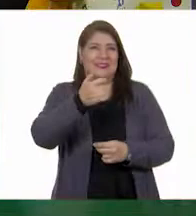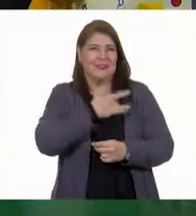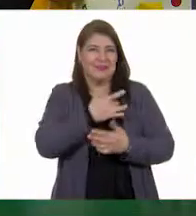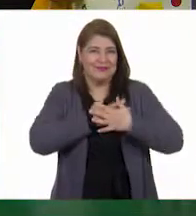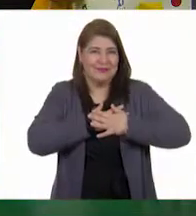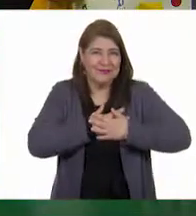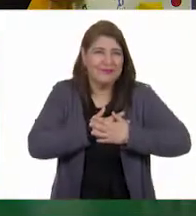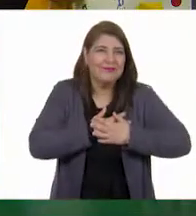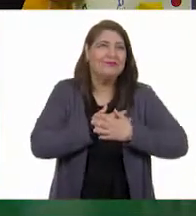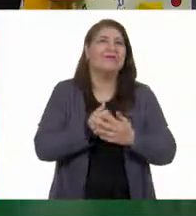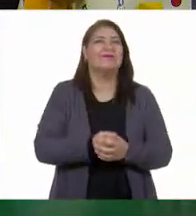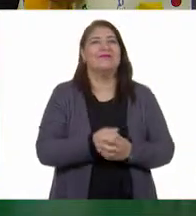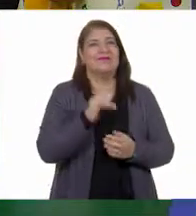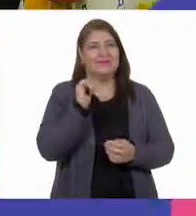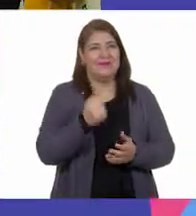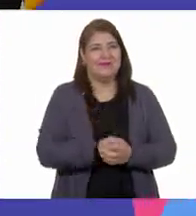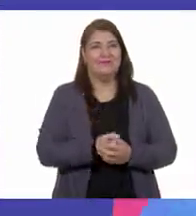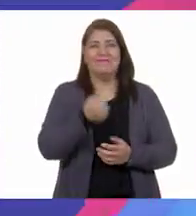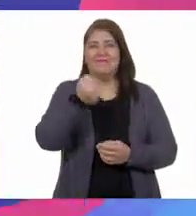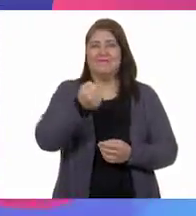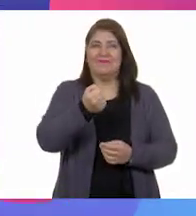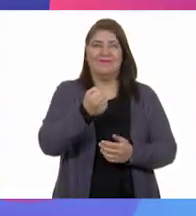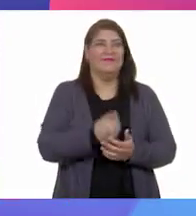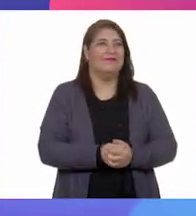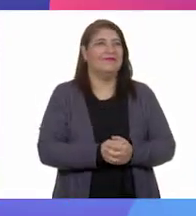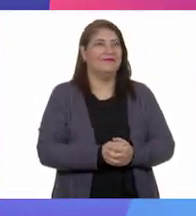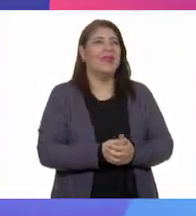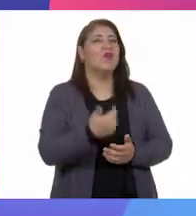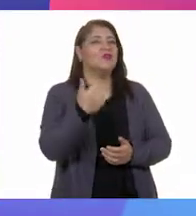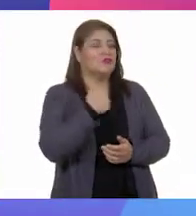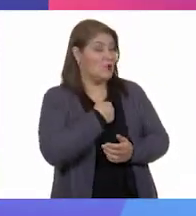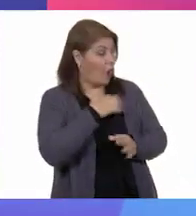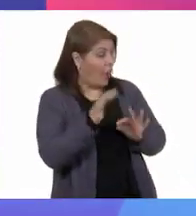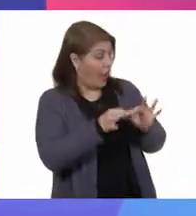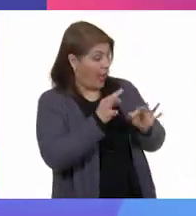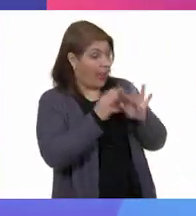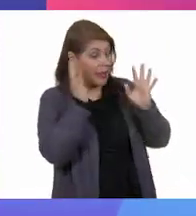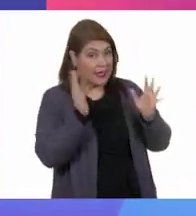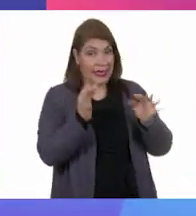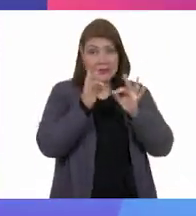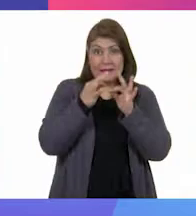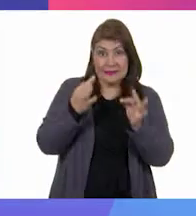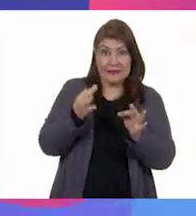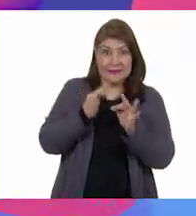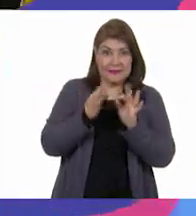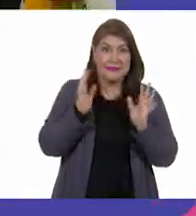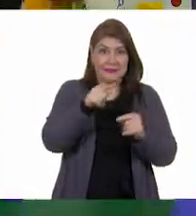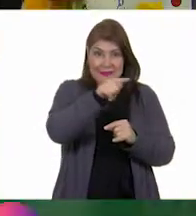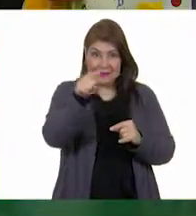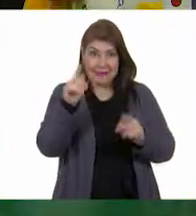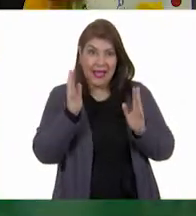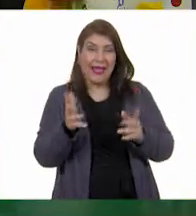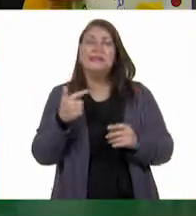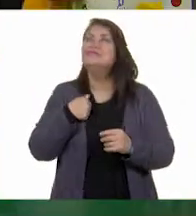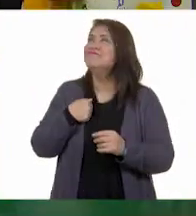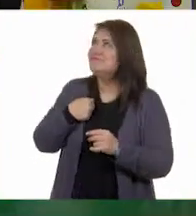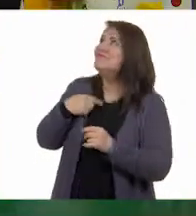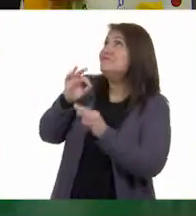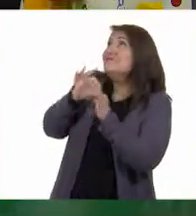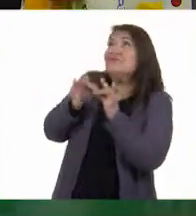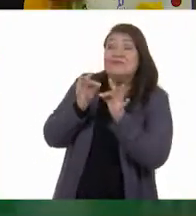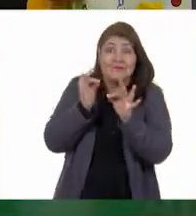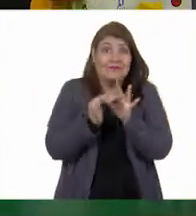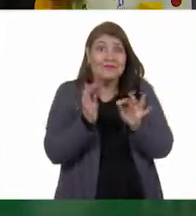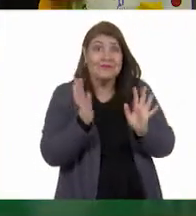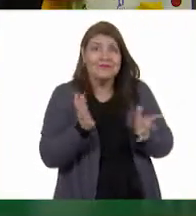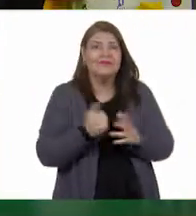¡Cierto, cierto! ¡De corazón! ¡Saluda de corazón! Yo ya estoy lista. ¿Ustedes? ¿Ustedes allá en casa? ¡Sí, sí! ¡Yo estoy lista! ¿Y